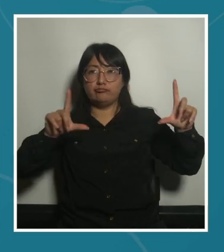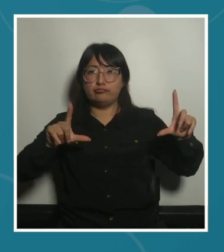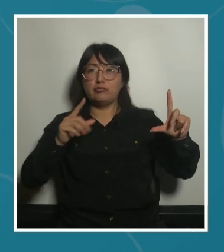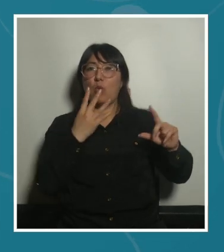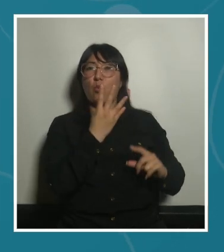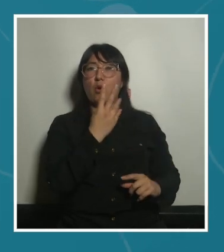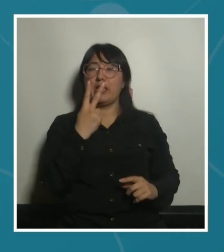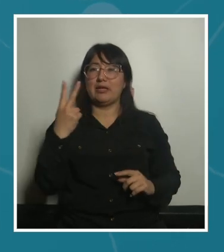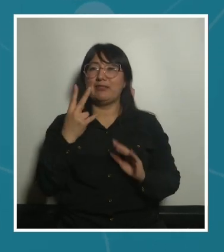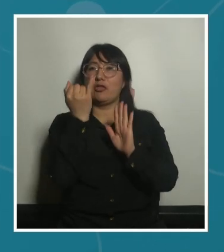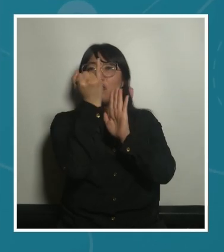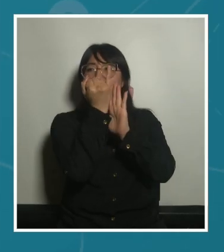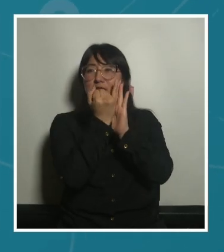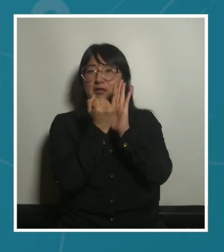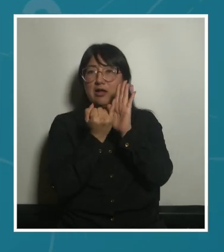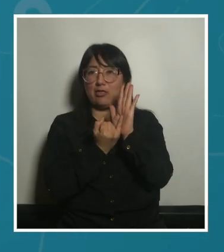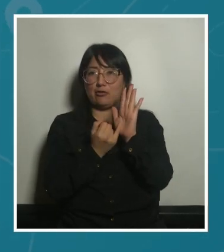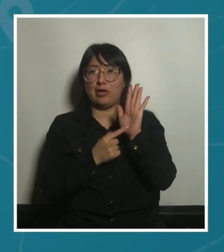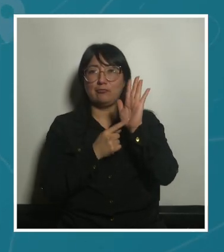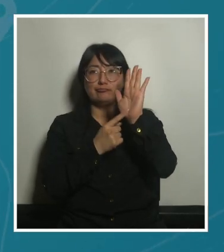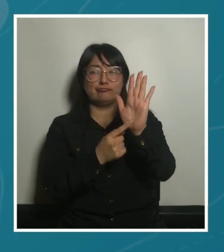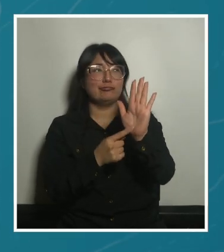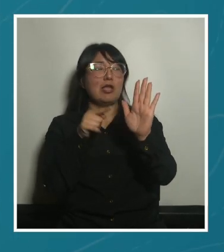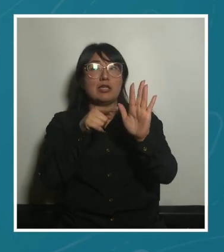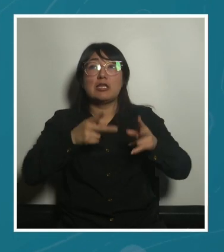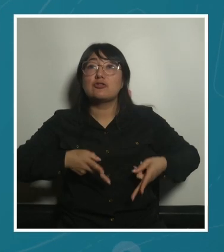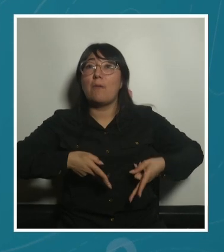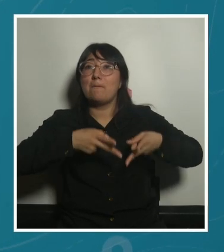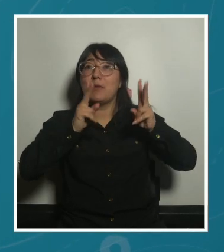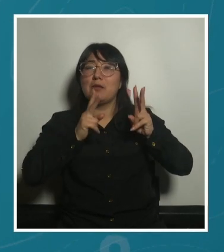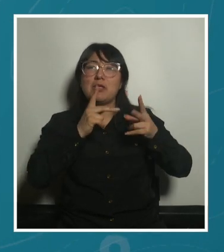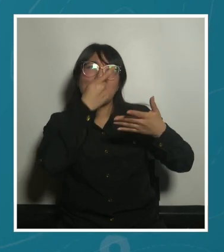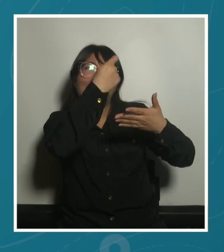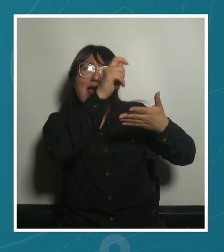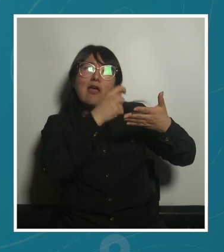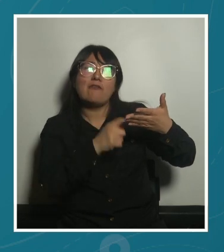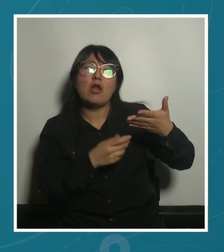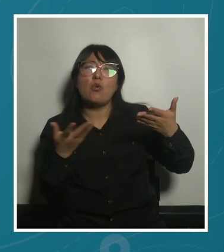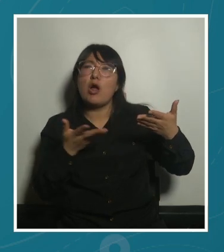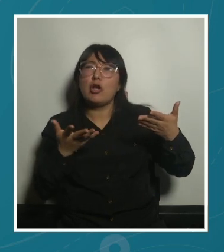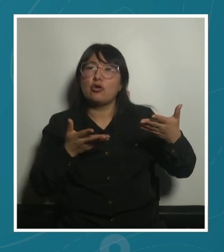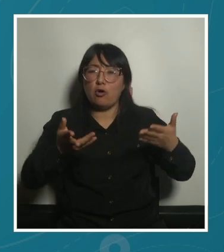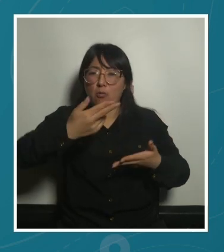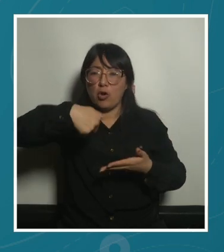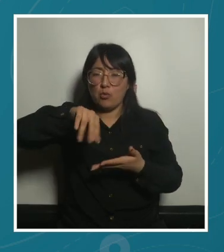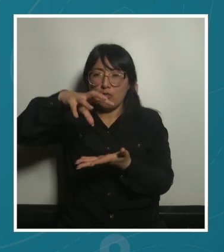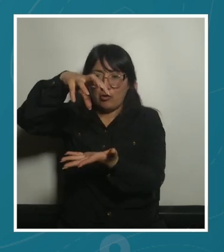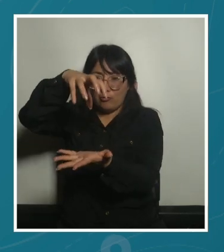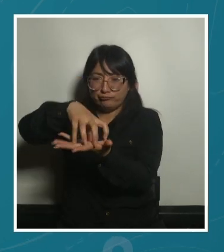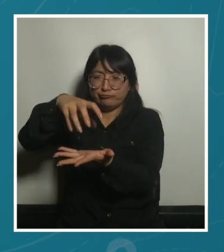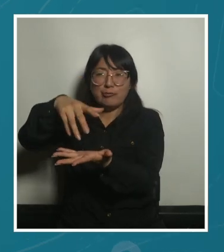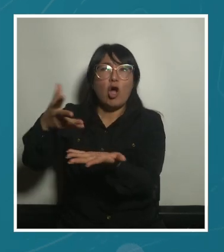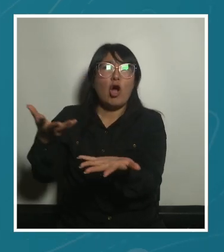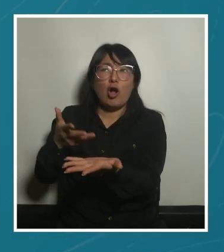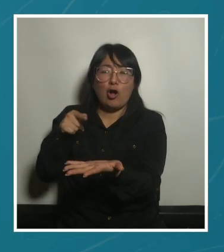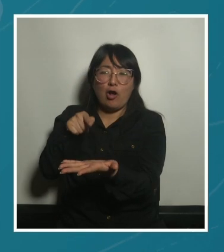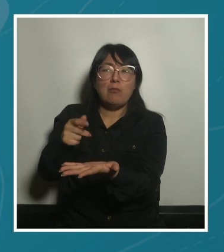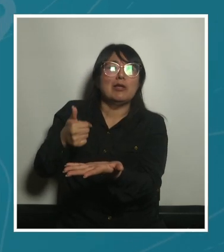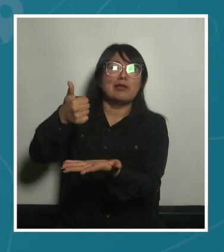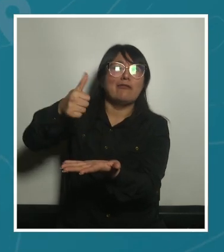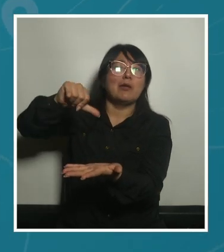indicadores que nos permiten evaluar cómo es nuestro barrio cómo es nuestra comuna cómo está